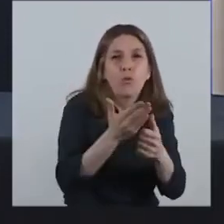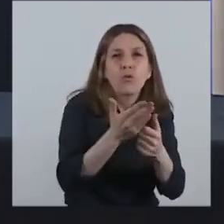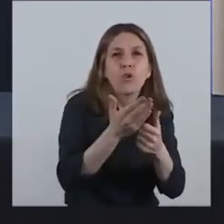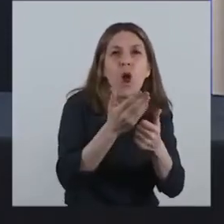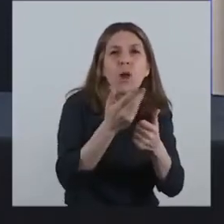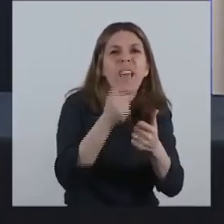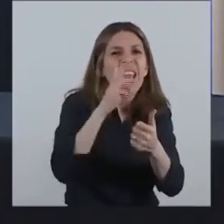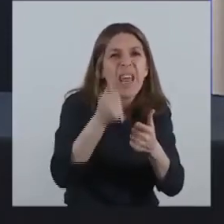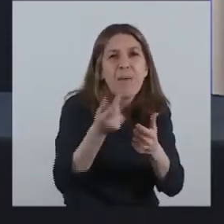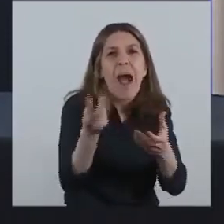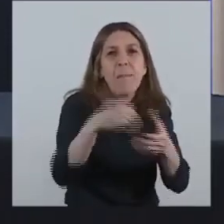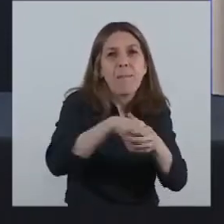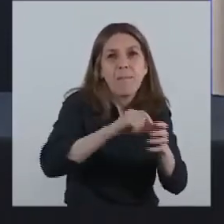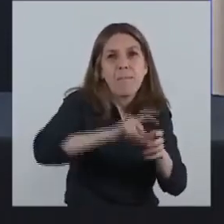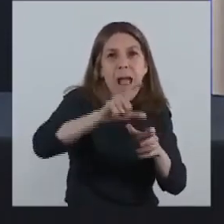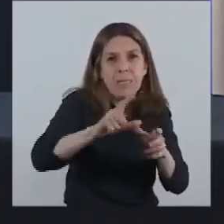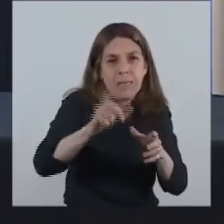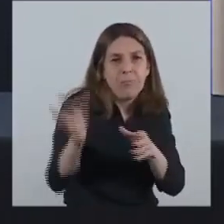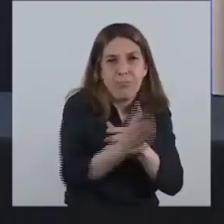diversificación.